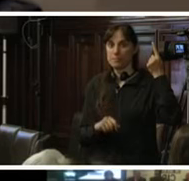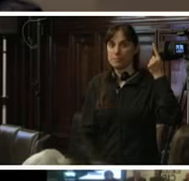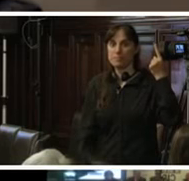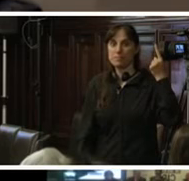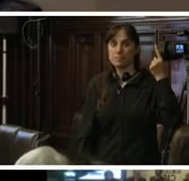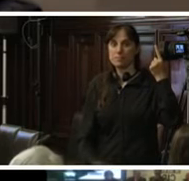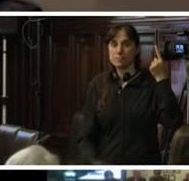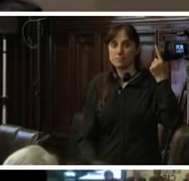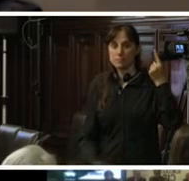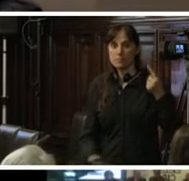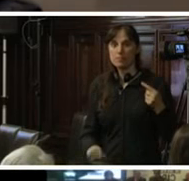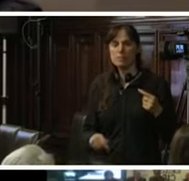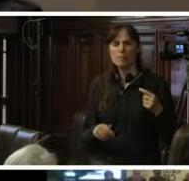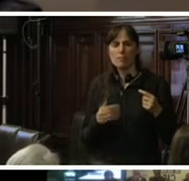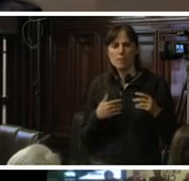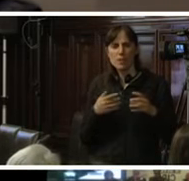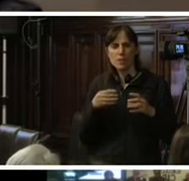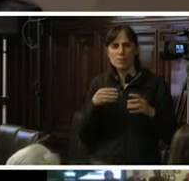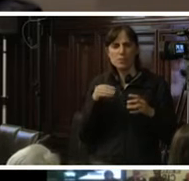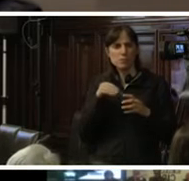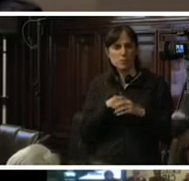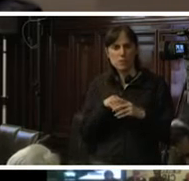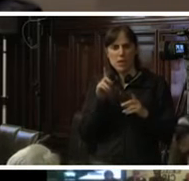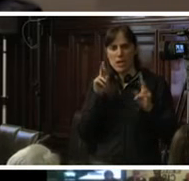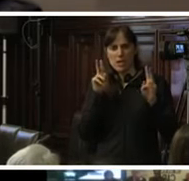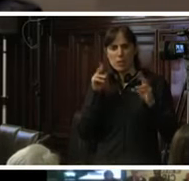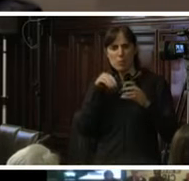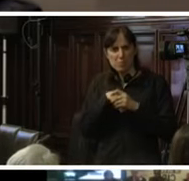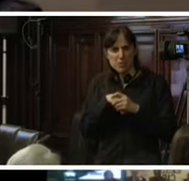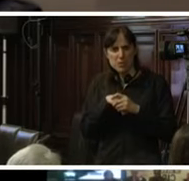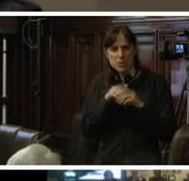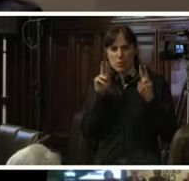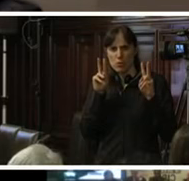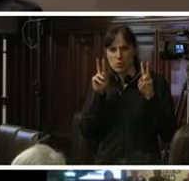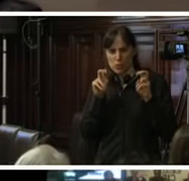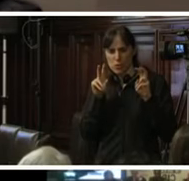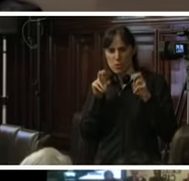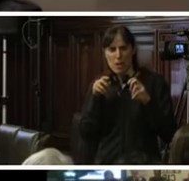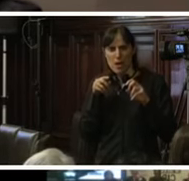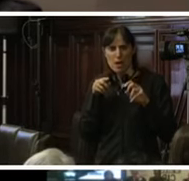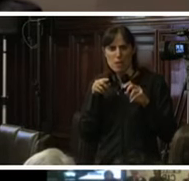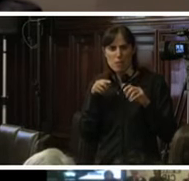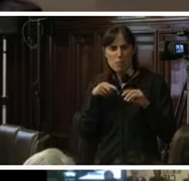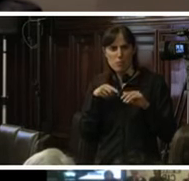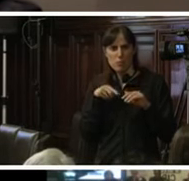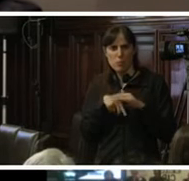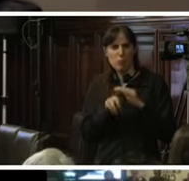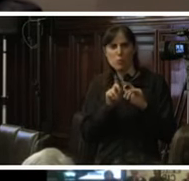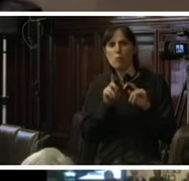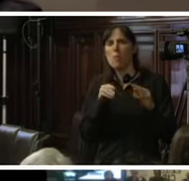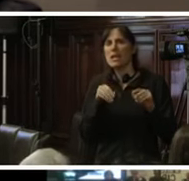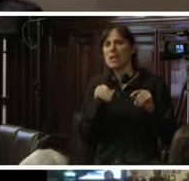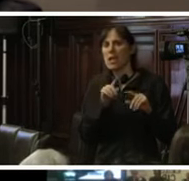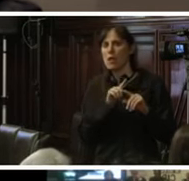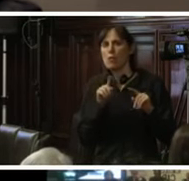que no se ingresó al fondo del asunto, sino solo al aspecto formal de la votación. que es una cuestión